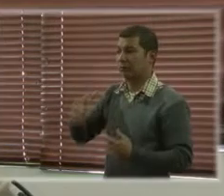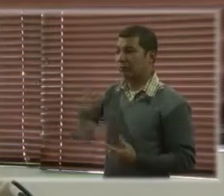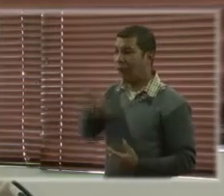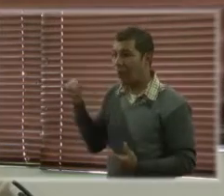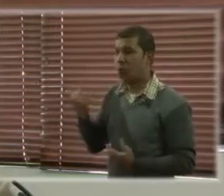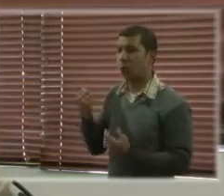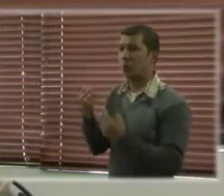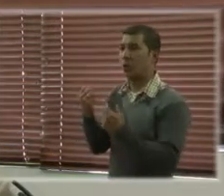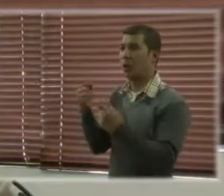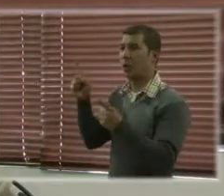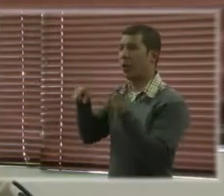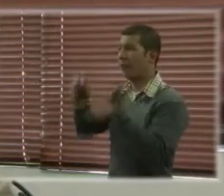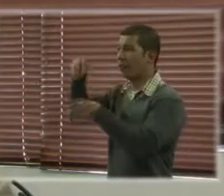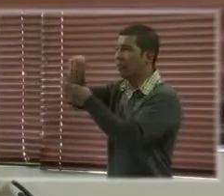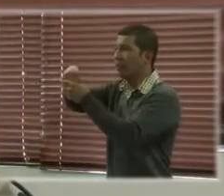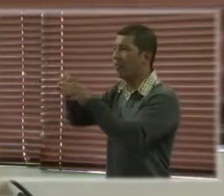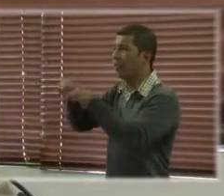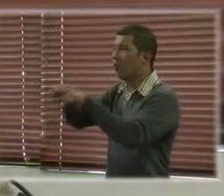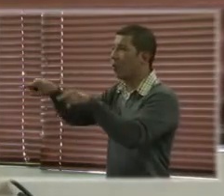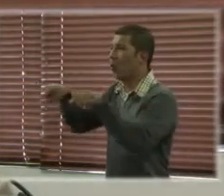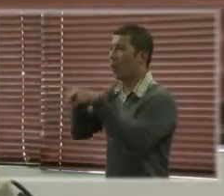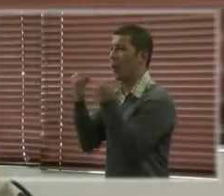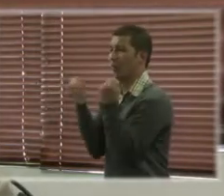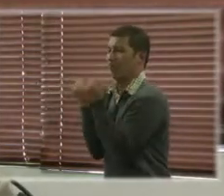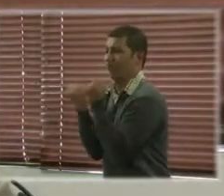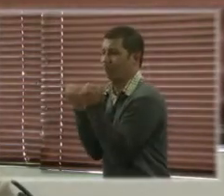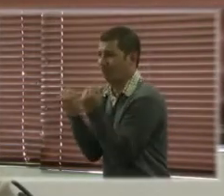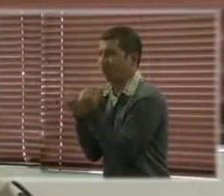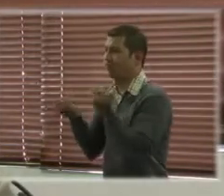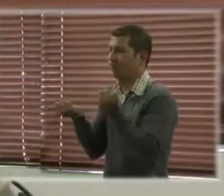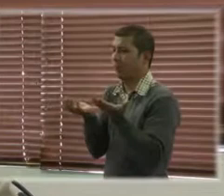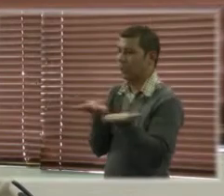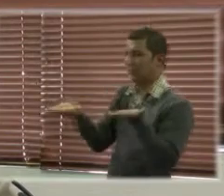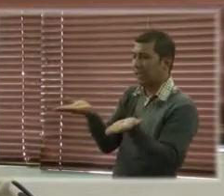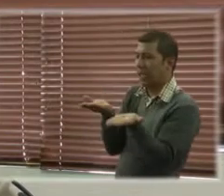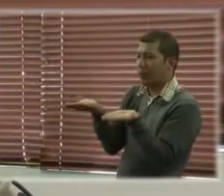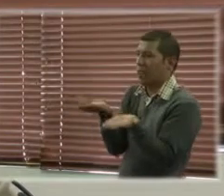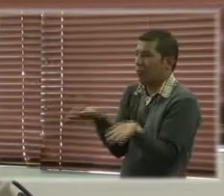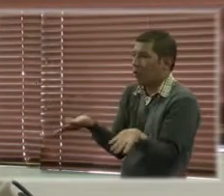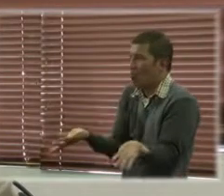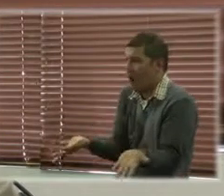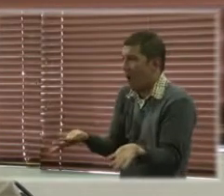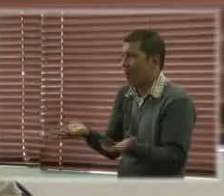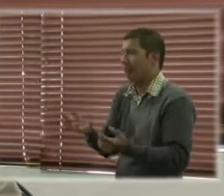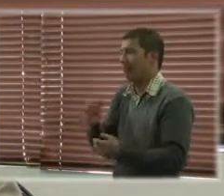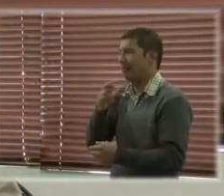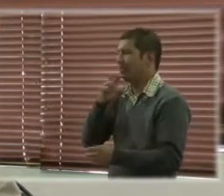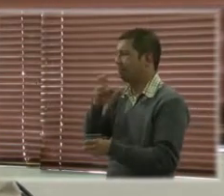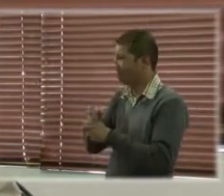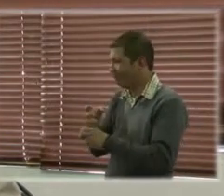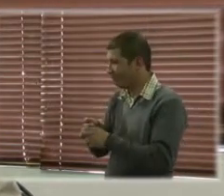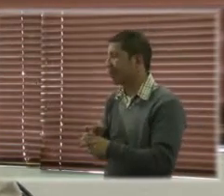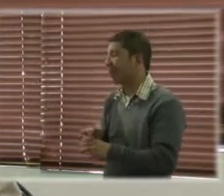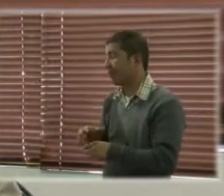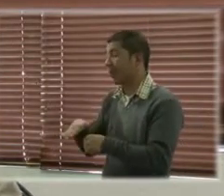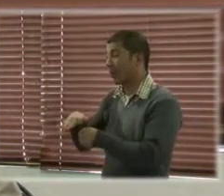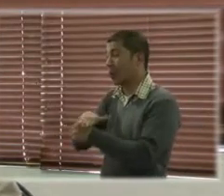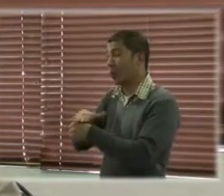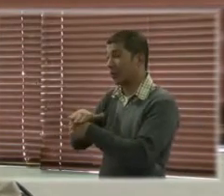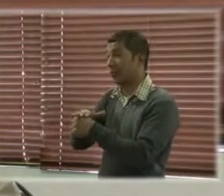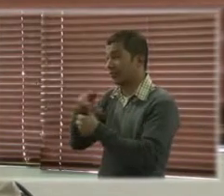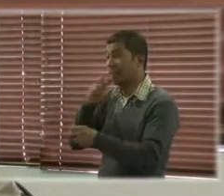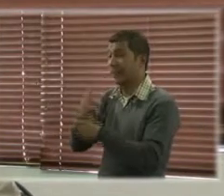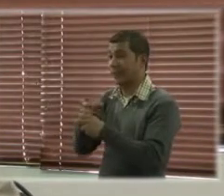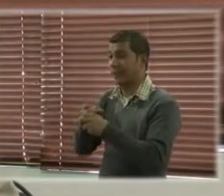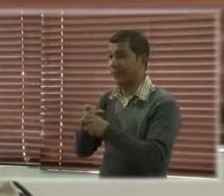hacinamiento muchas veces, hay como carencia de servicios, sea toda una serie de condiciones que pueden